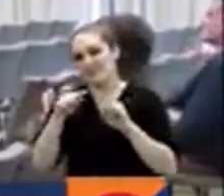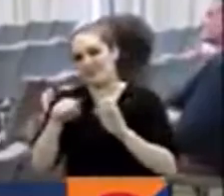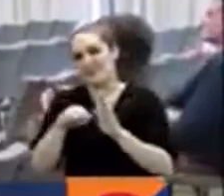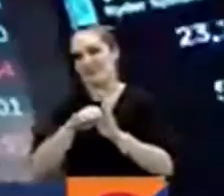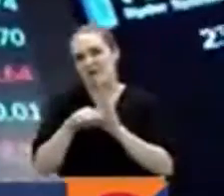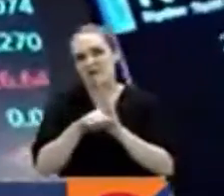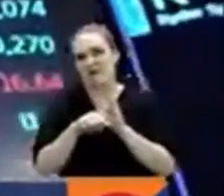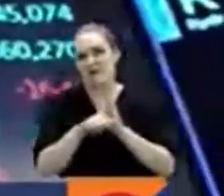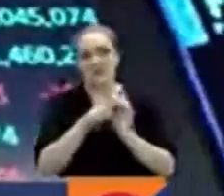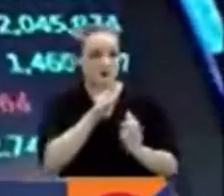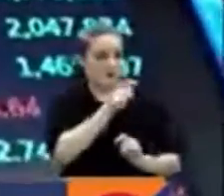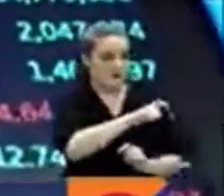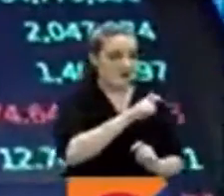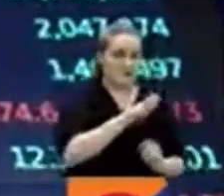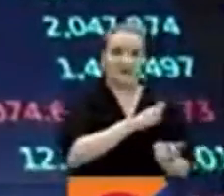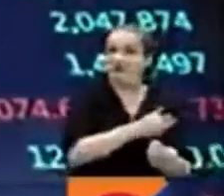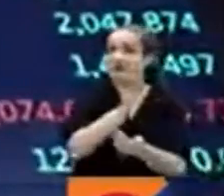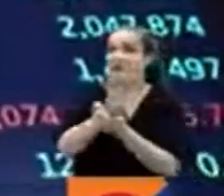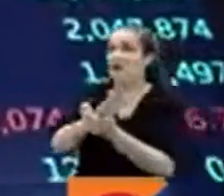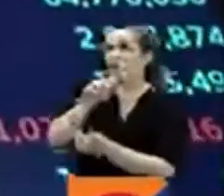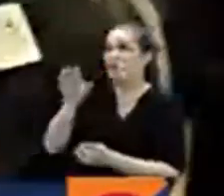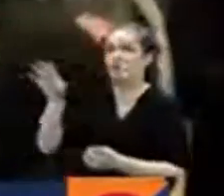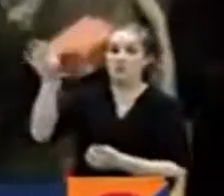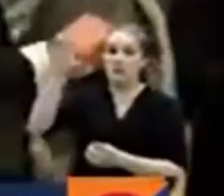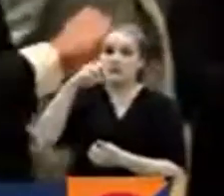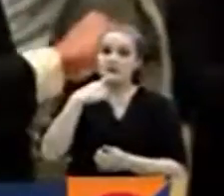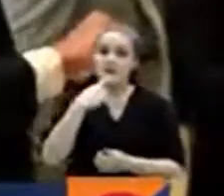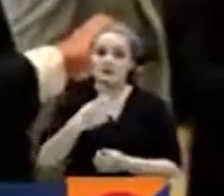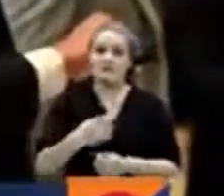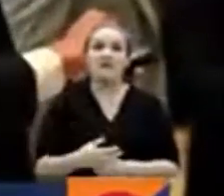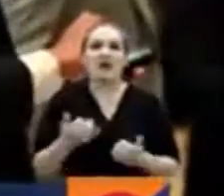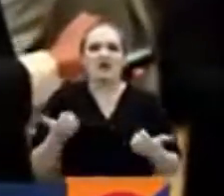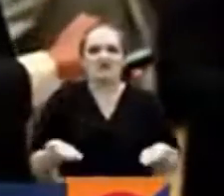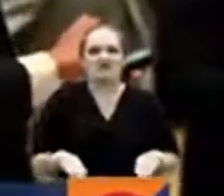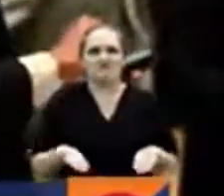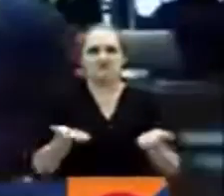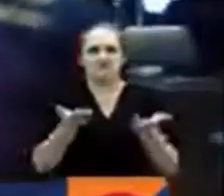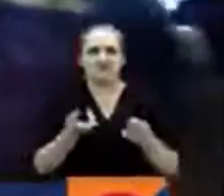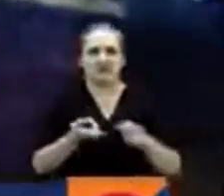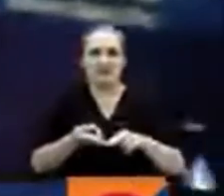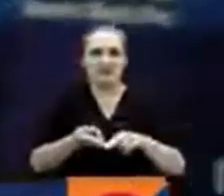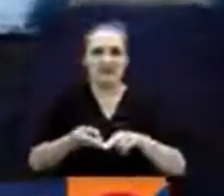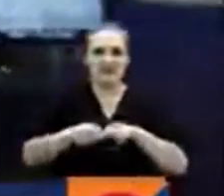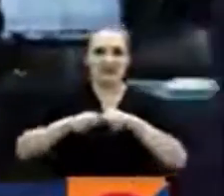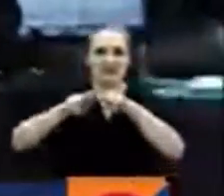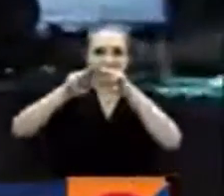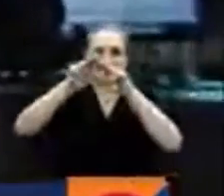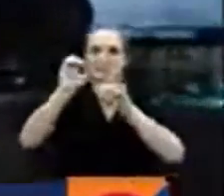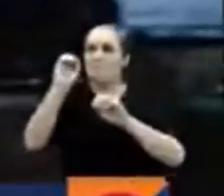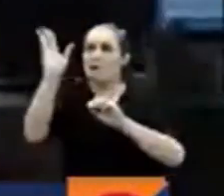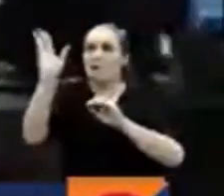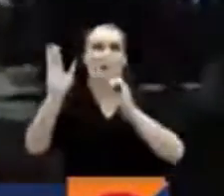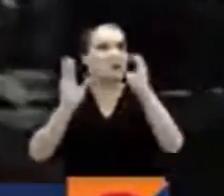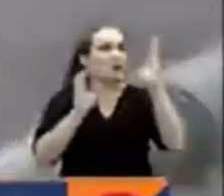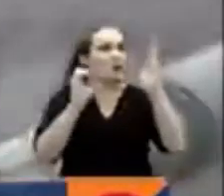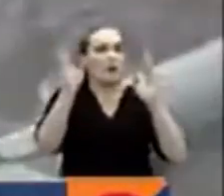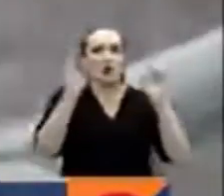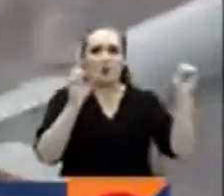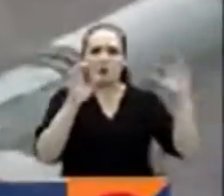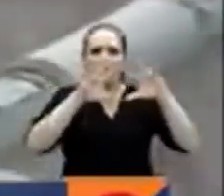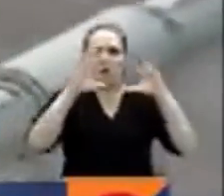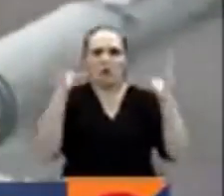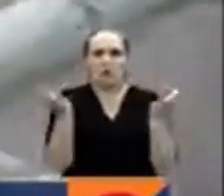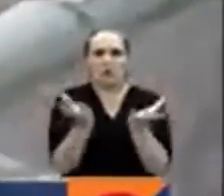colombianos saliendo al exterior. La inestabilidad de los mercados internacionales, el aumento en las tasas de interés de los principales bancos centrales del mundo y el impacto